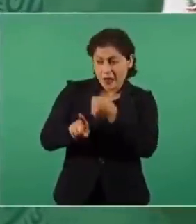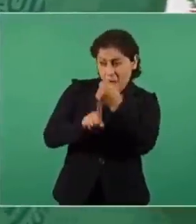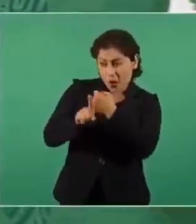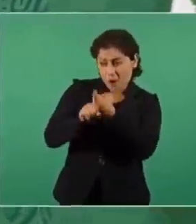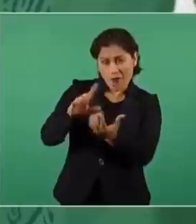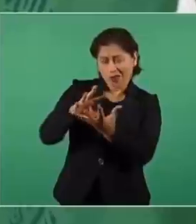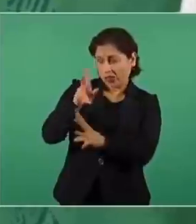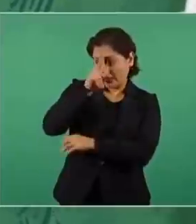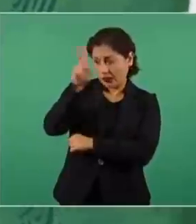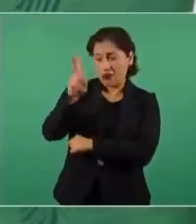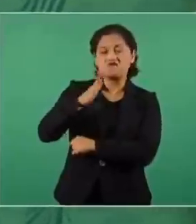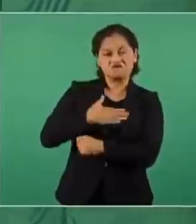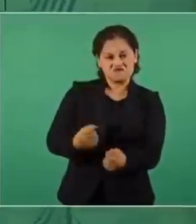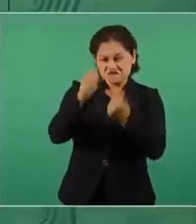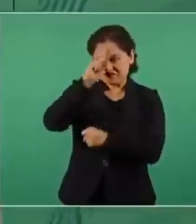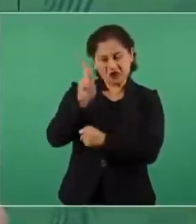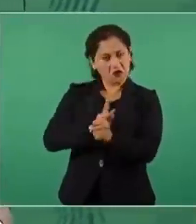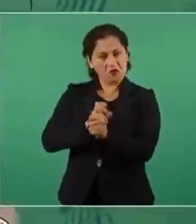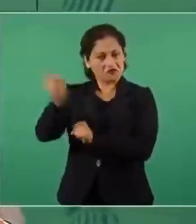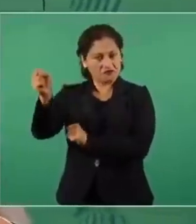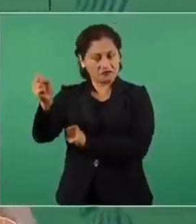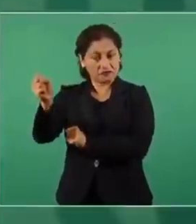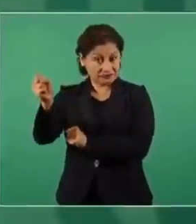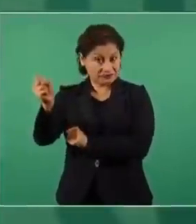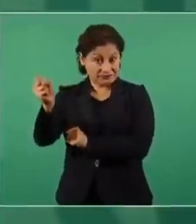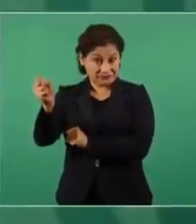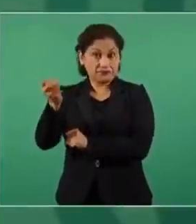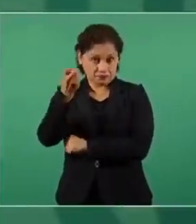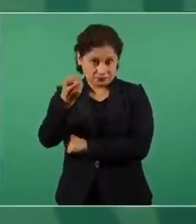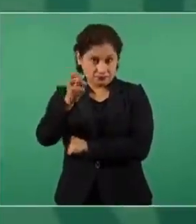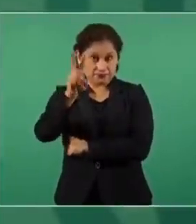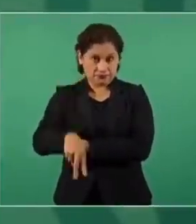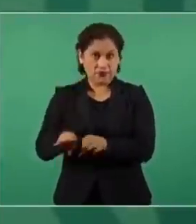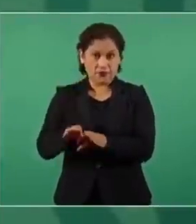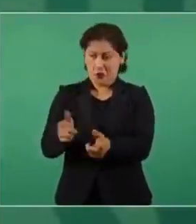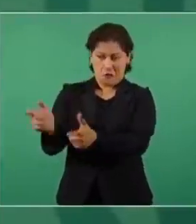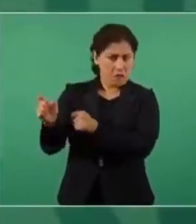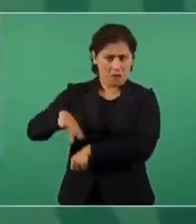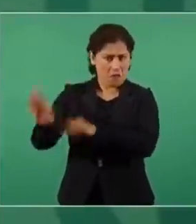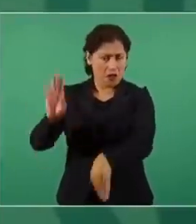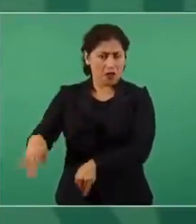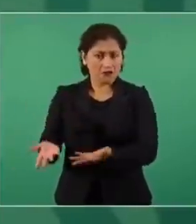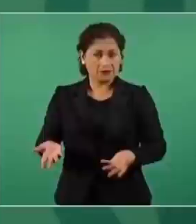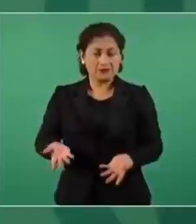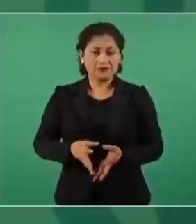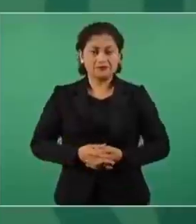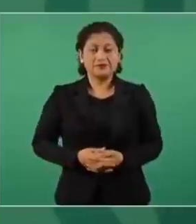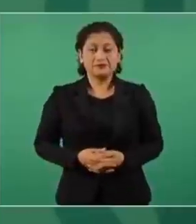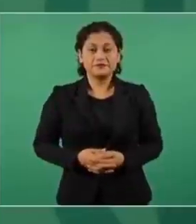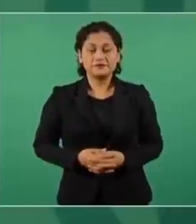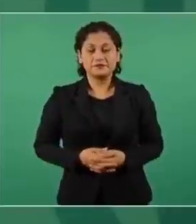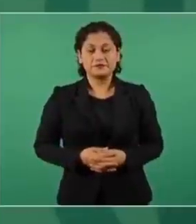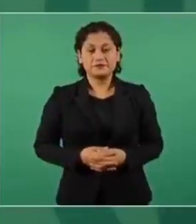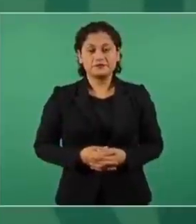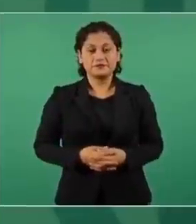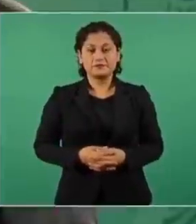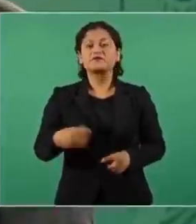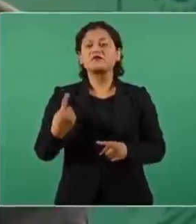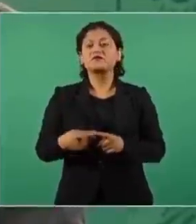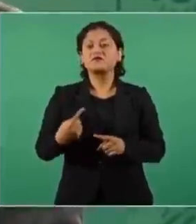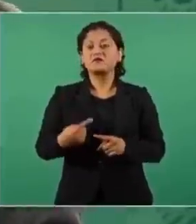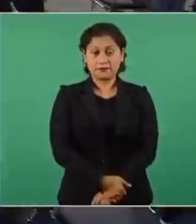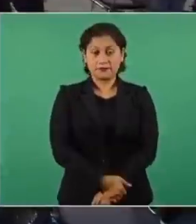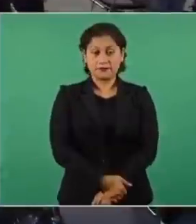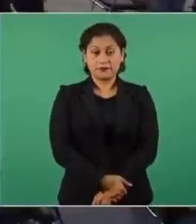porque eso fue lo que se aplicó y era el mátalos en caliente y fue el gobierno de